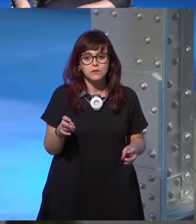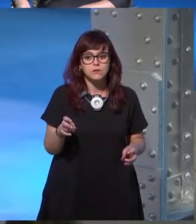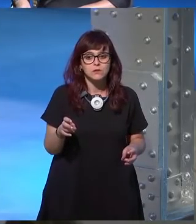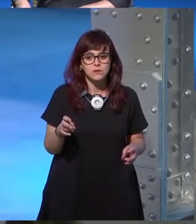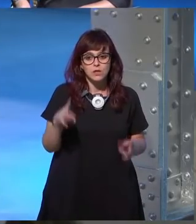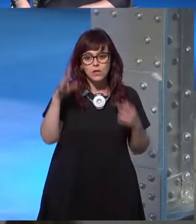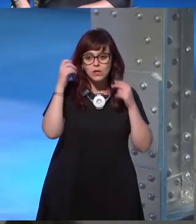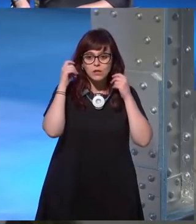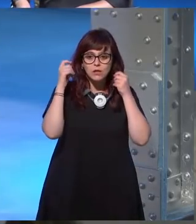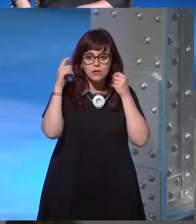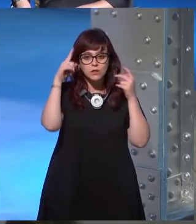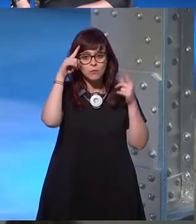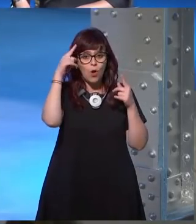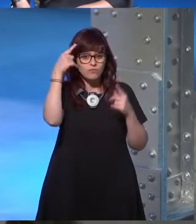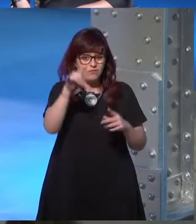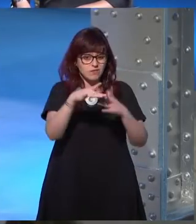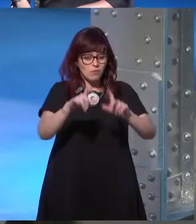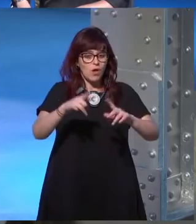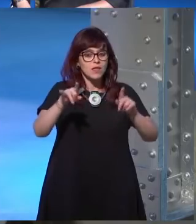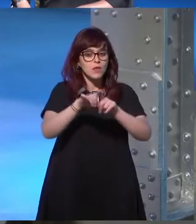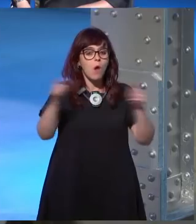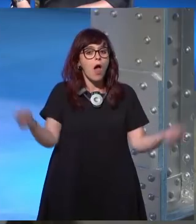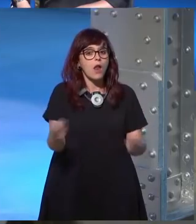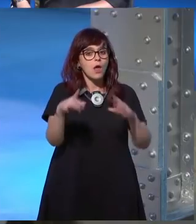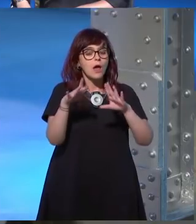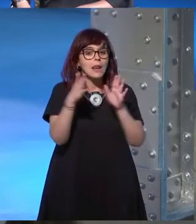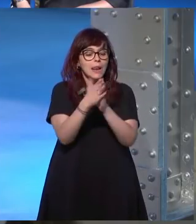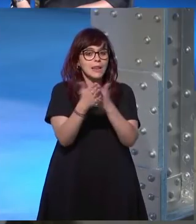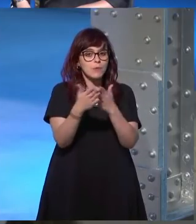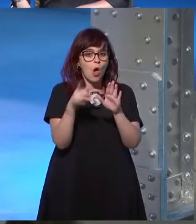Obviamente pues escribir fajas publicitarias para los libros